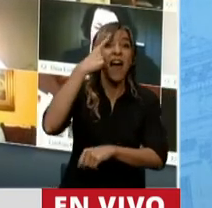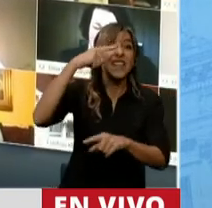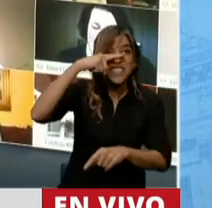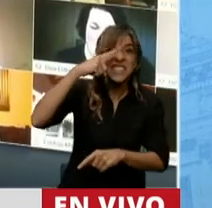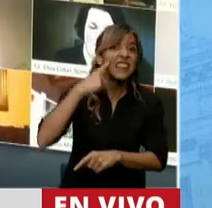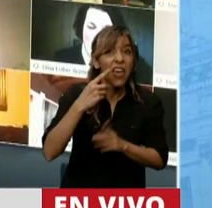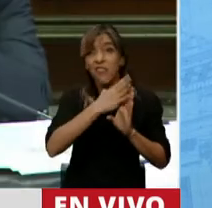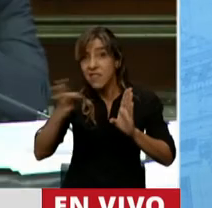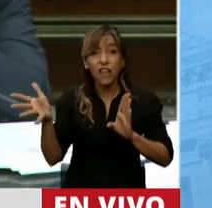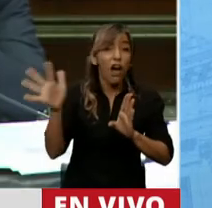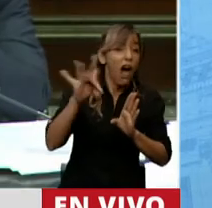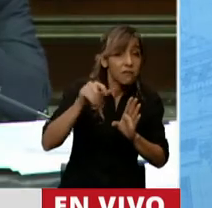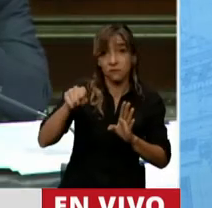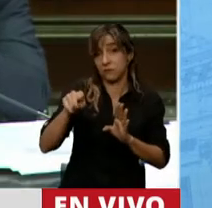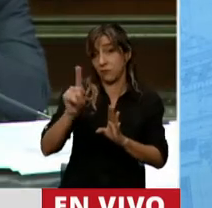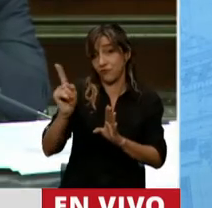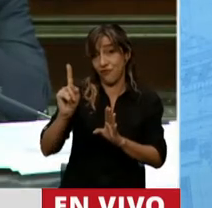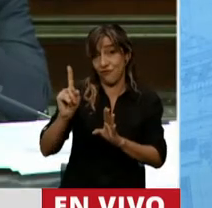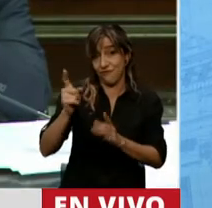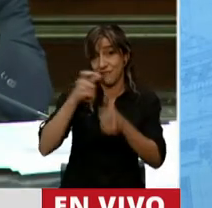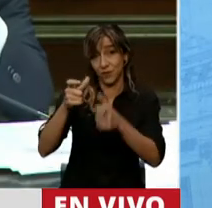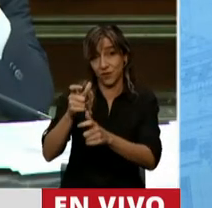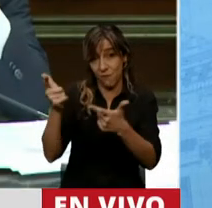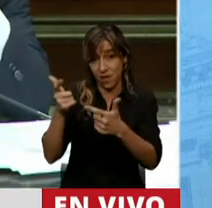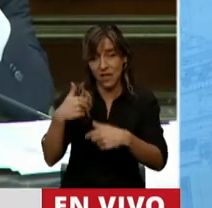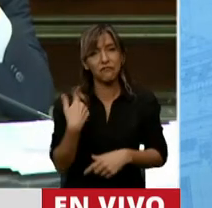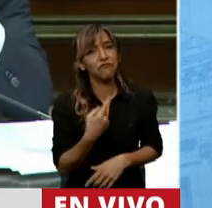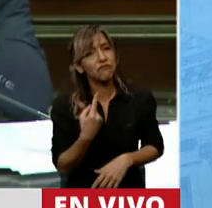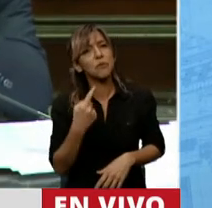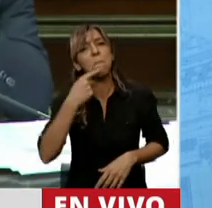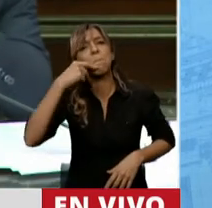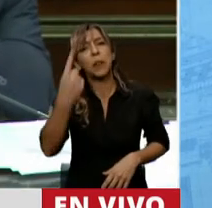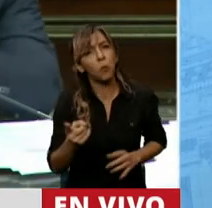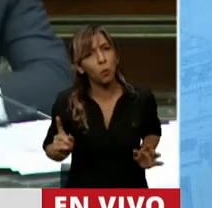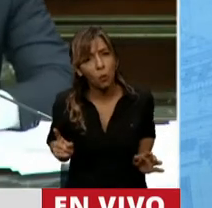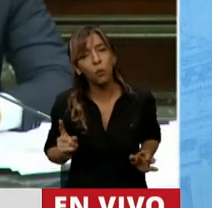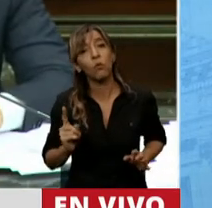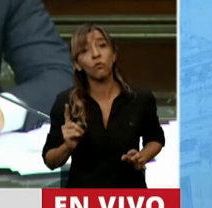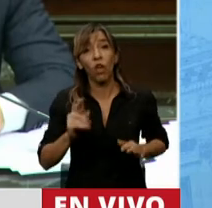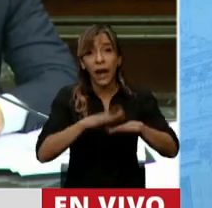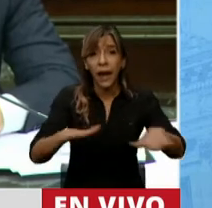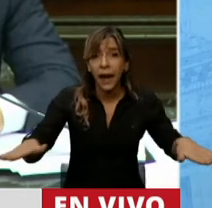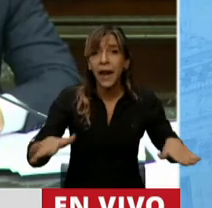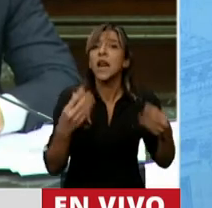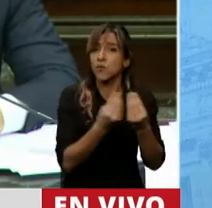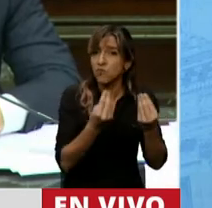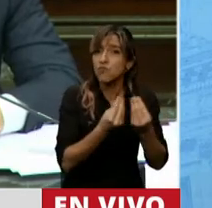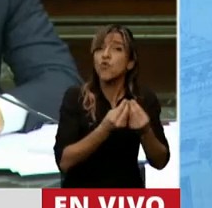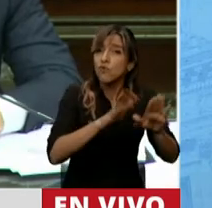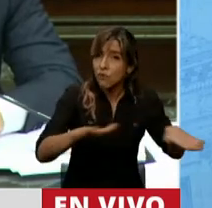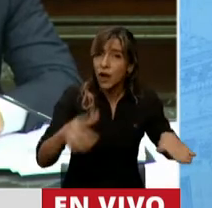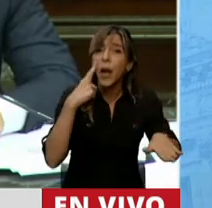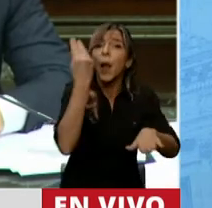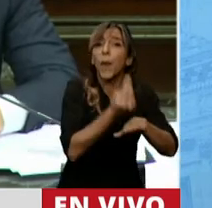tiempo más necesitamos, sabiendo que los niños están viviendo en muchos casos con quienes los abusan